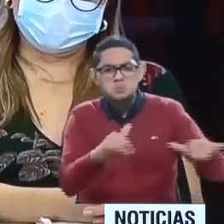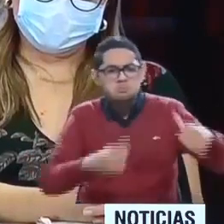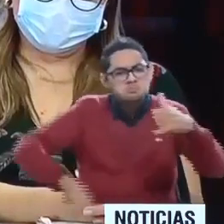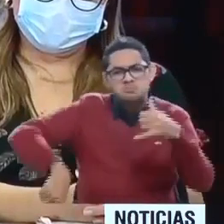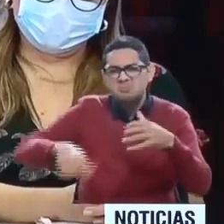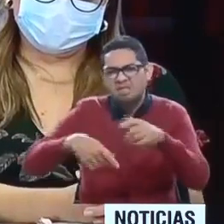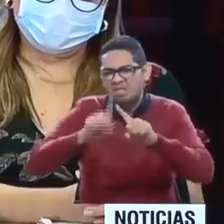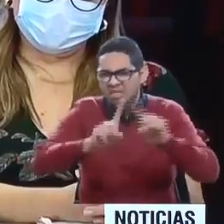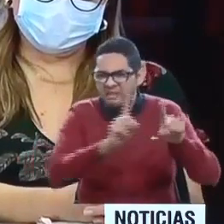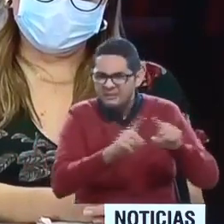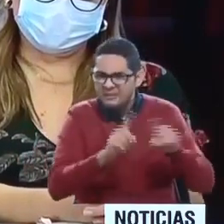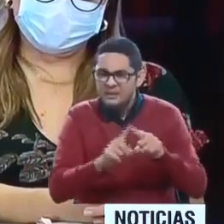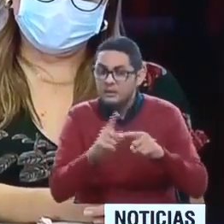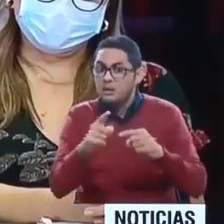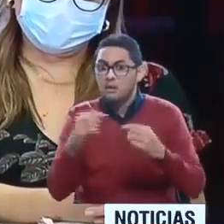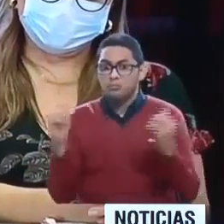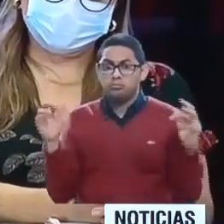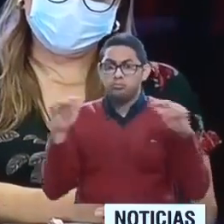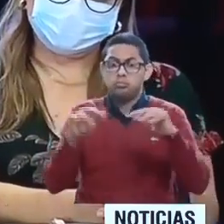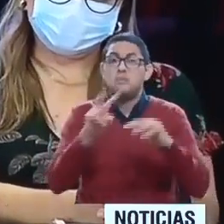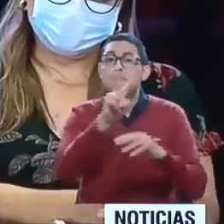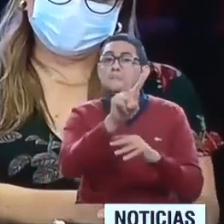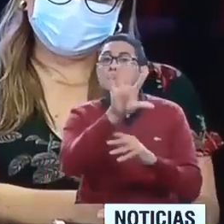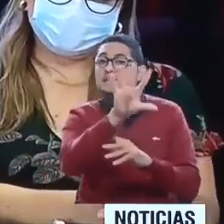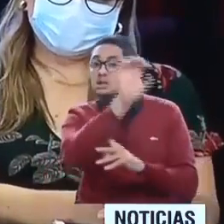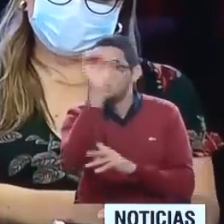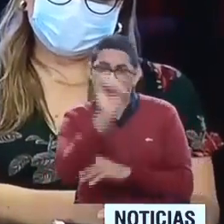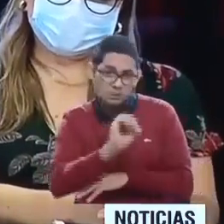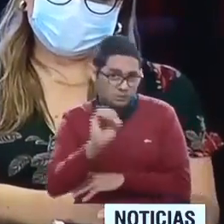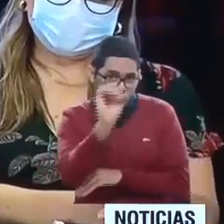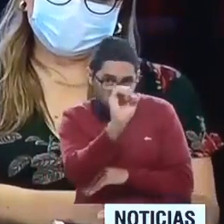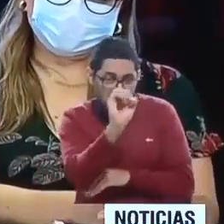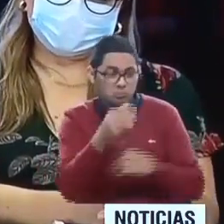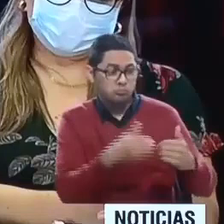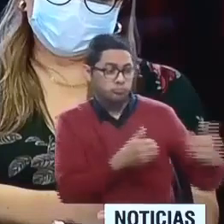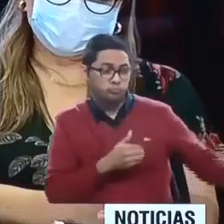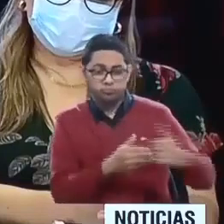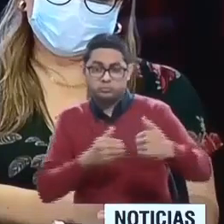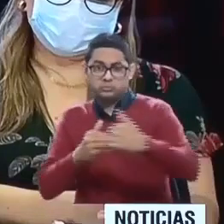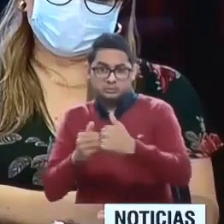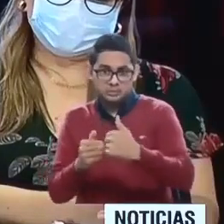capacidad del 25% y guardando una distancia de 2 metros.